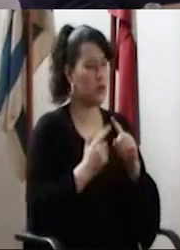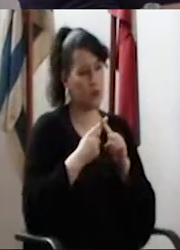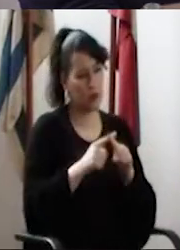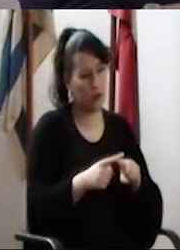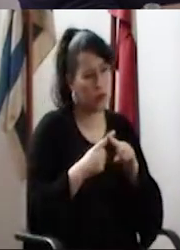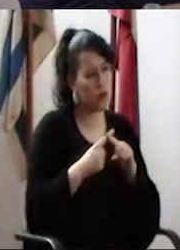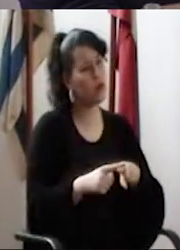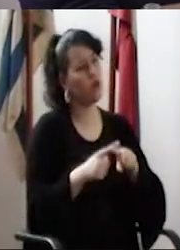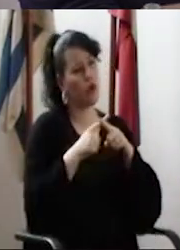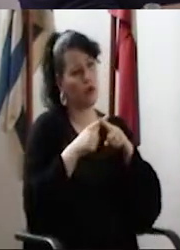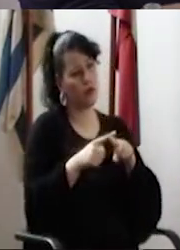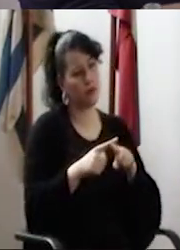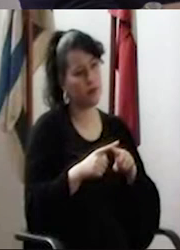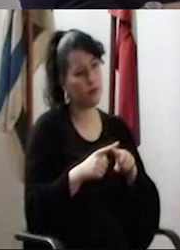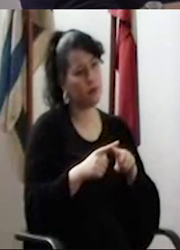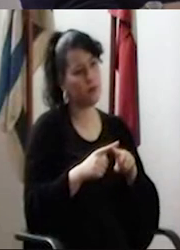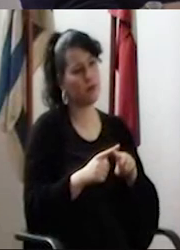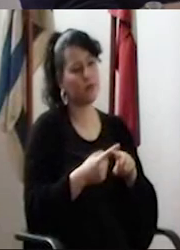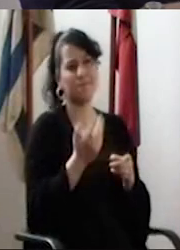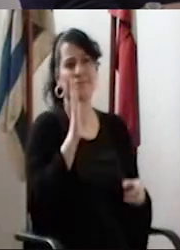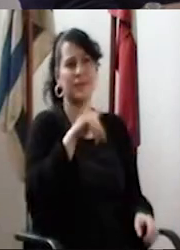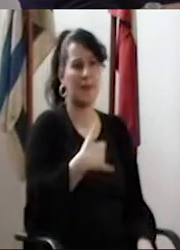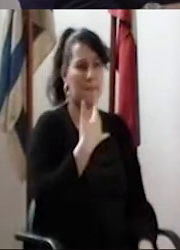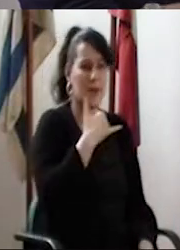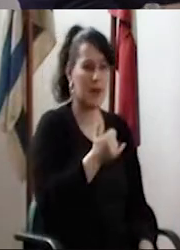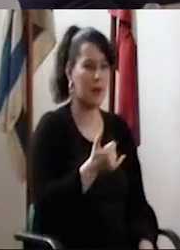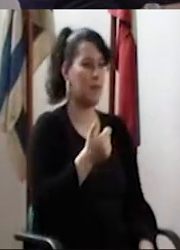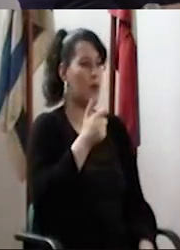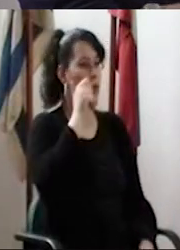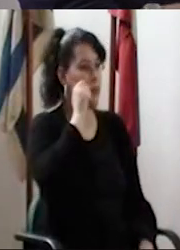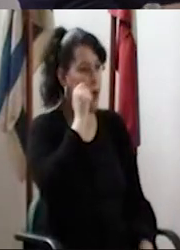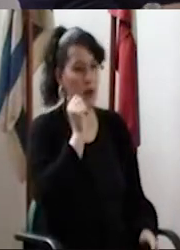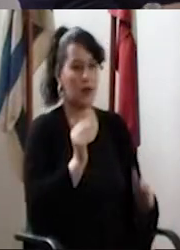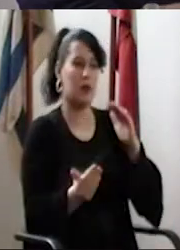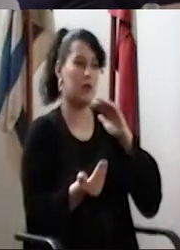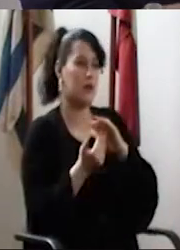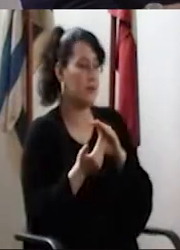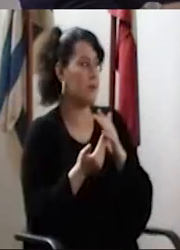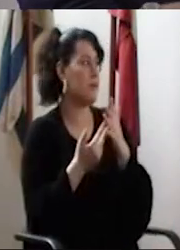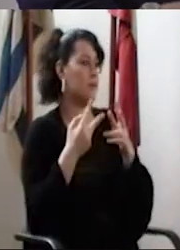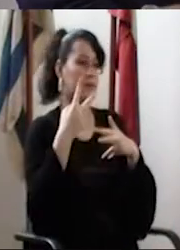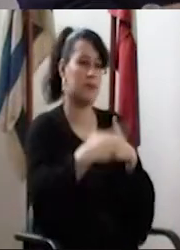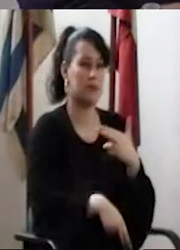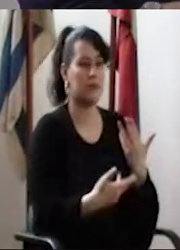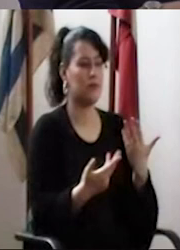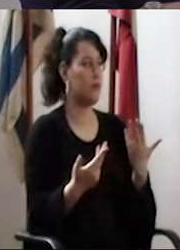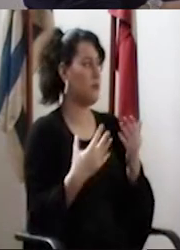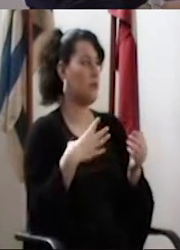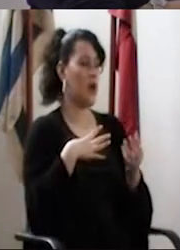de discusiones, de consolidación. Lo pongo como un ejemplo, el límite de edad, fue también un tema